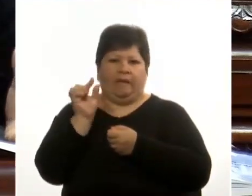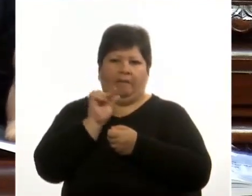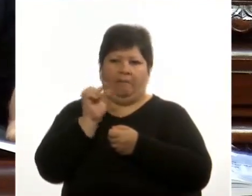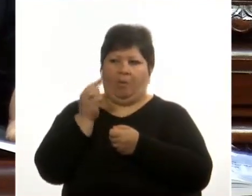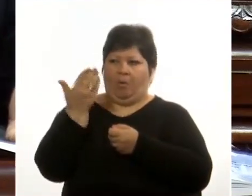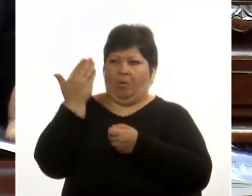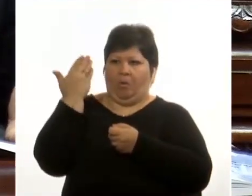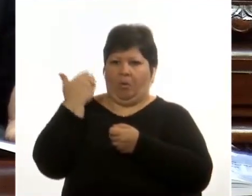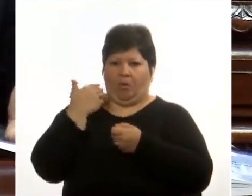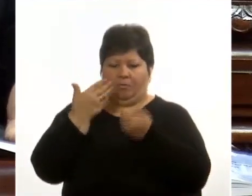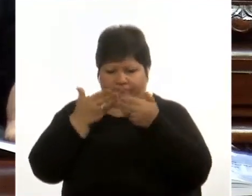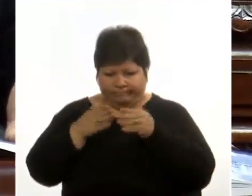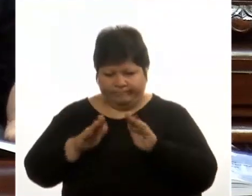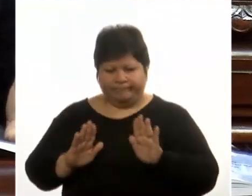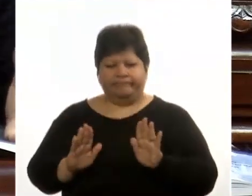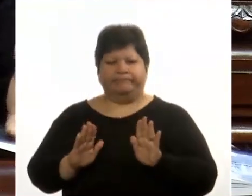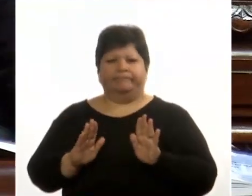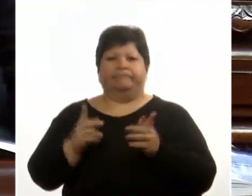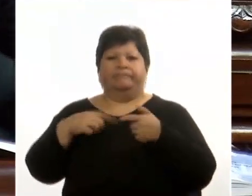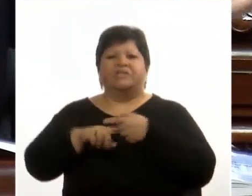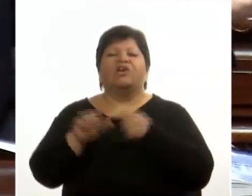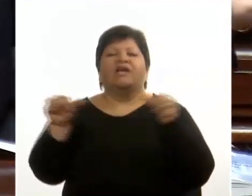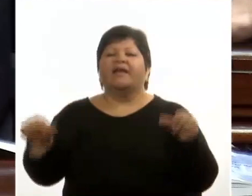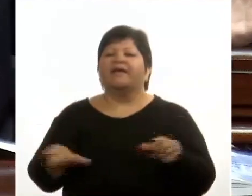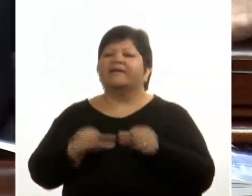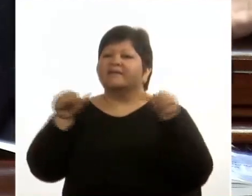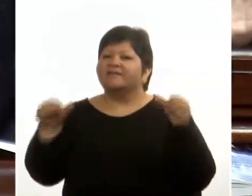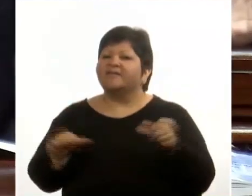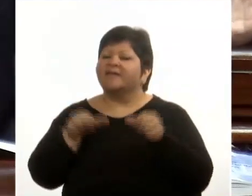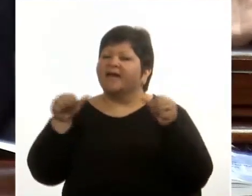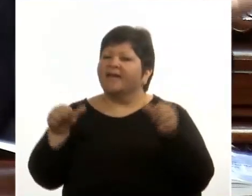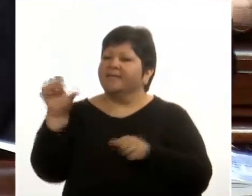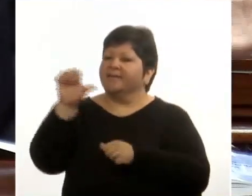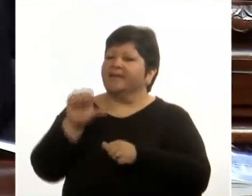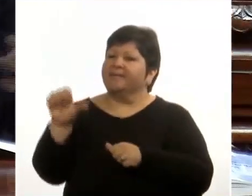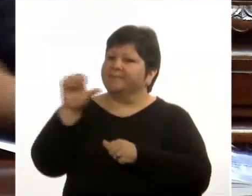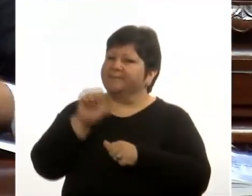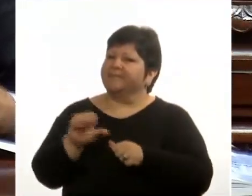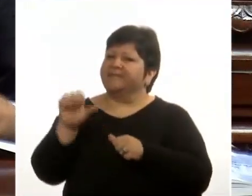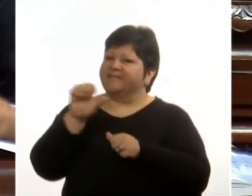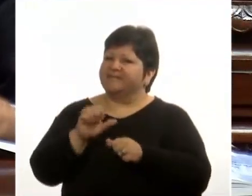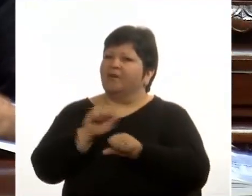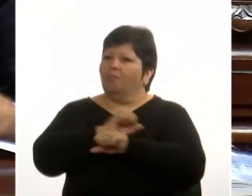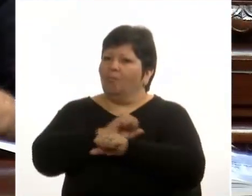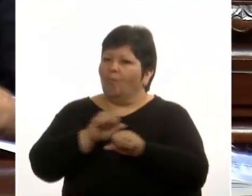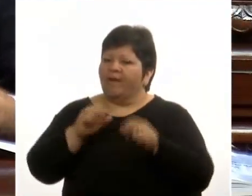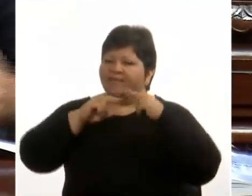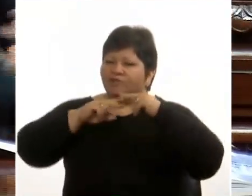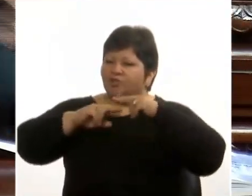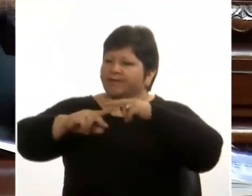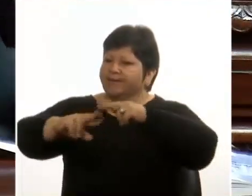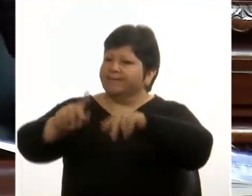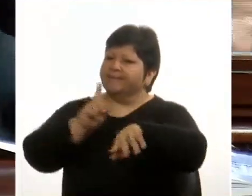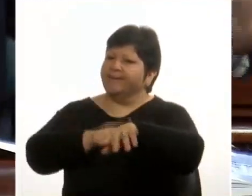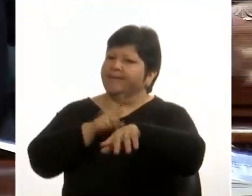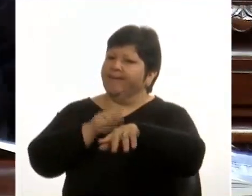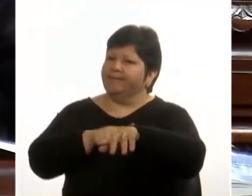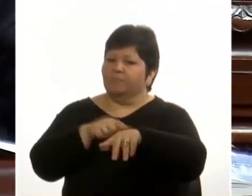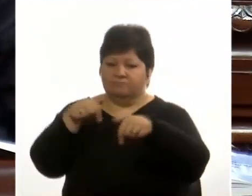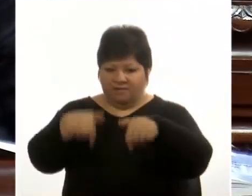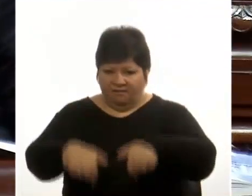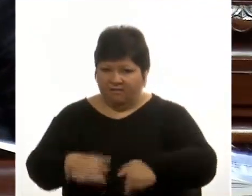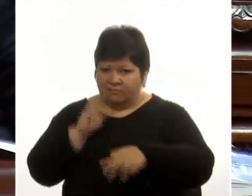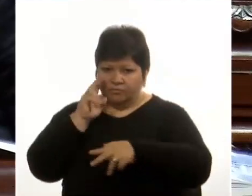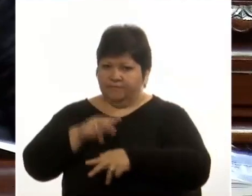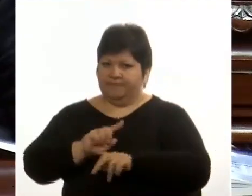medidas para que la actividad de la empresa sea viable, sostenible, económica y financieramente. Y eso no lo vemos acá.